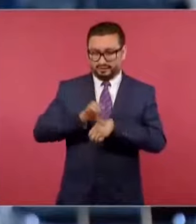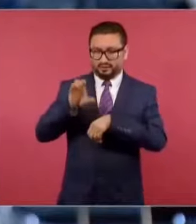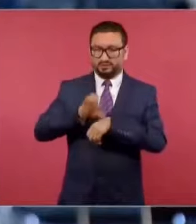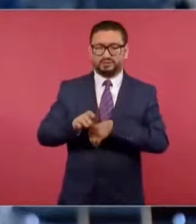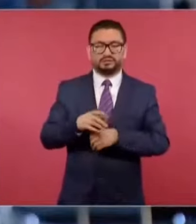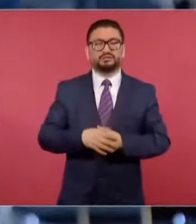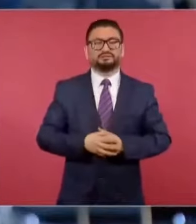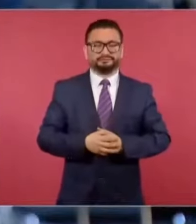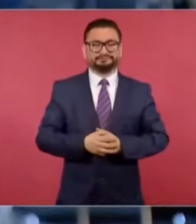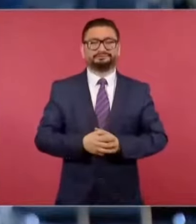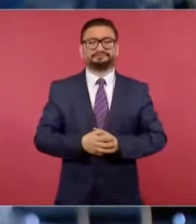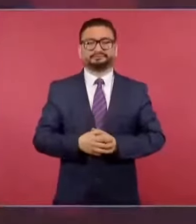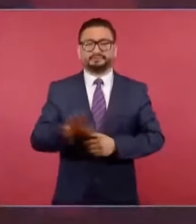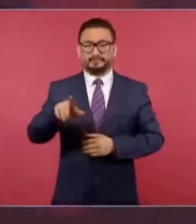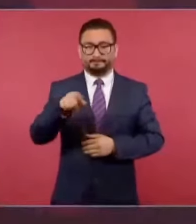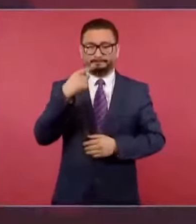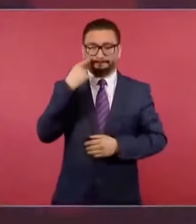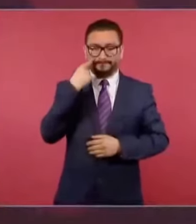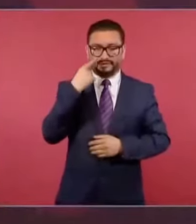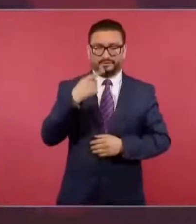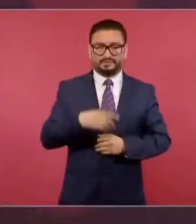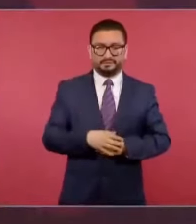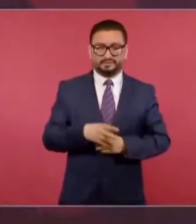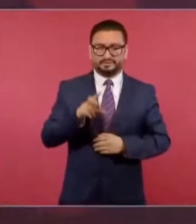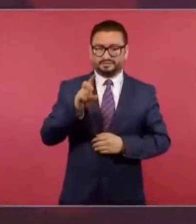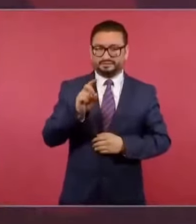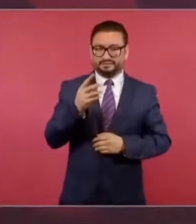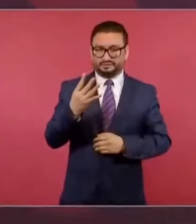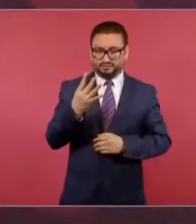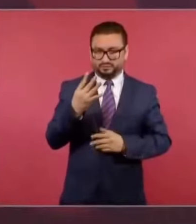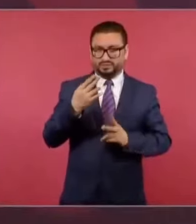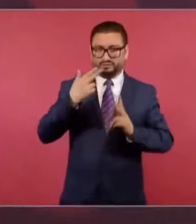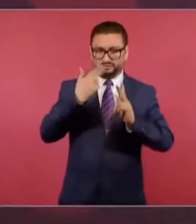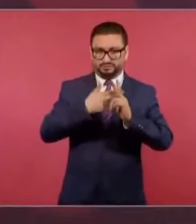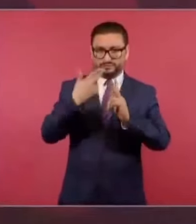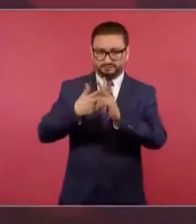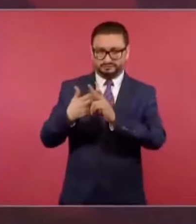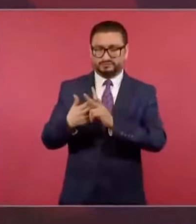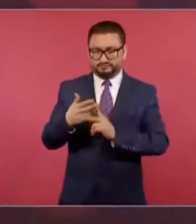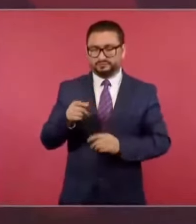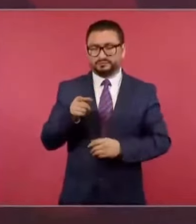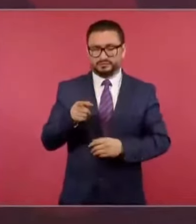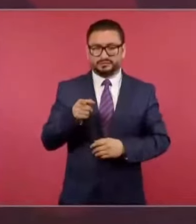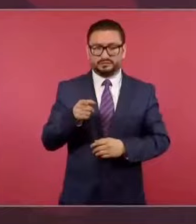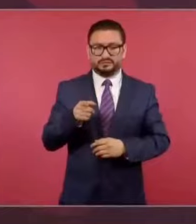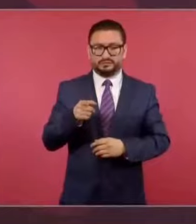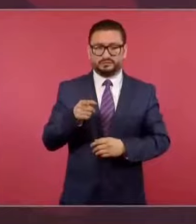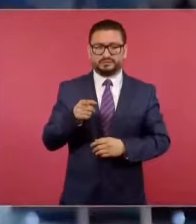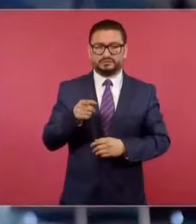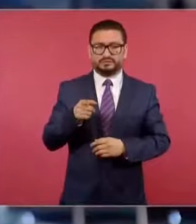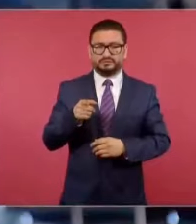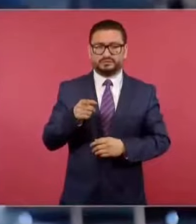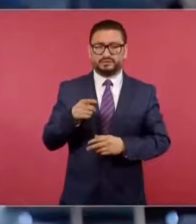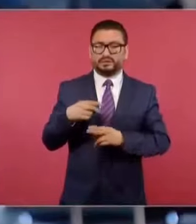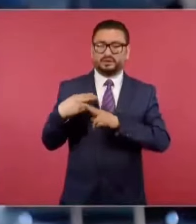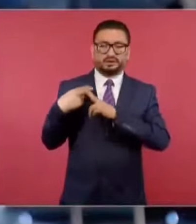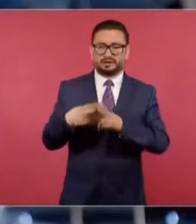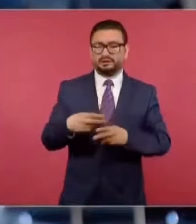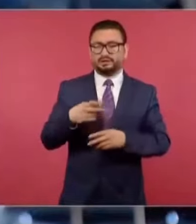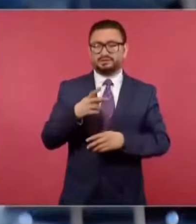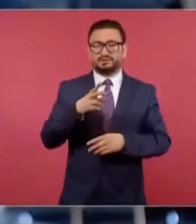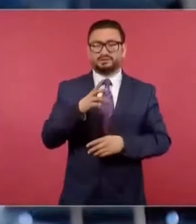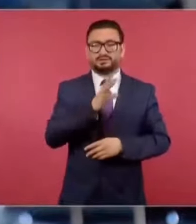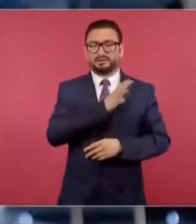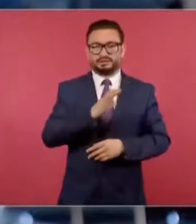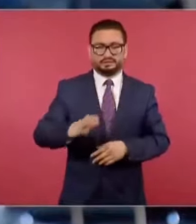Mira, dijiste 34 asesinatos, ¿no?, de candidatos. Reportados hasta el día de hoy de candidatos y